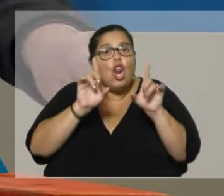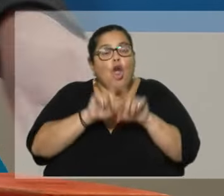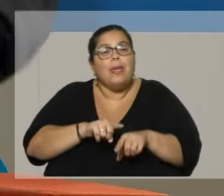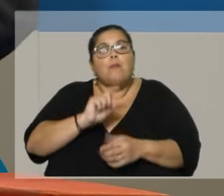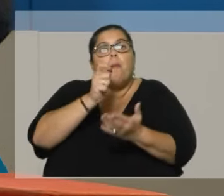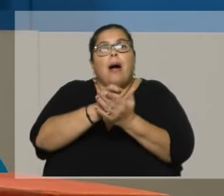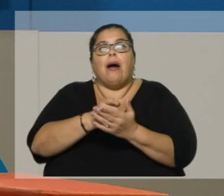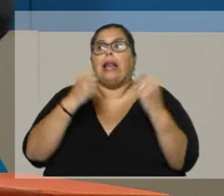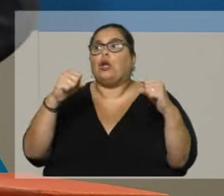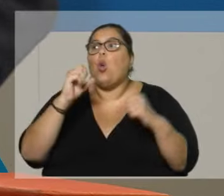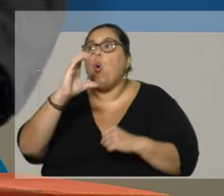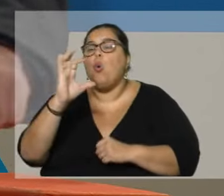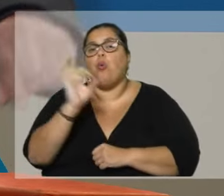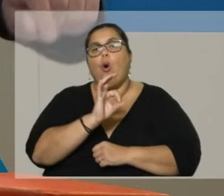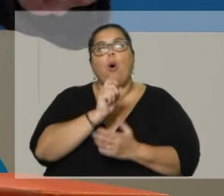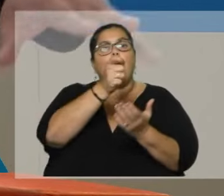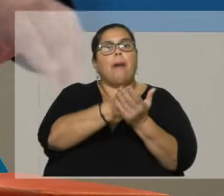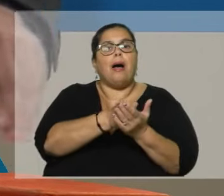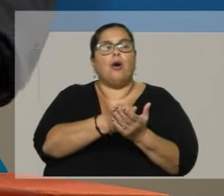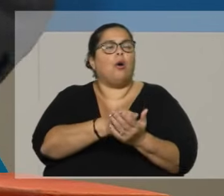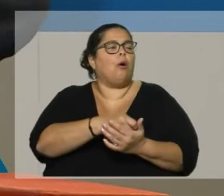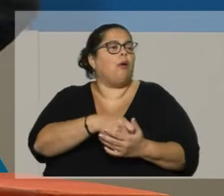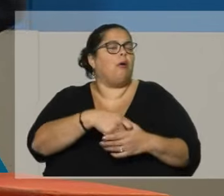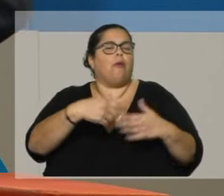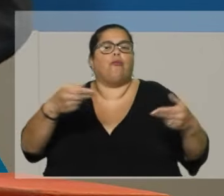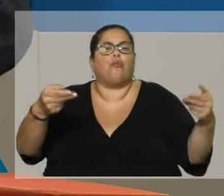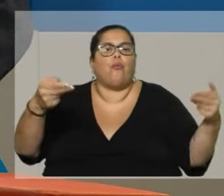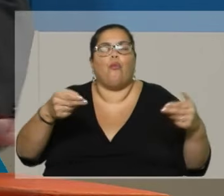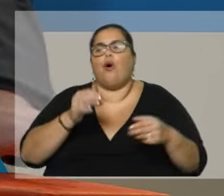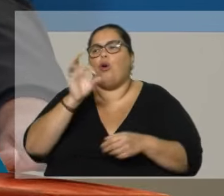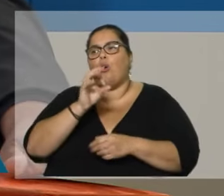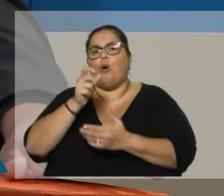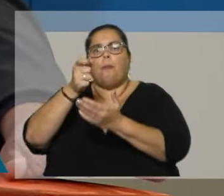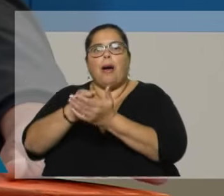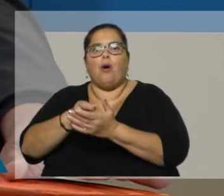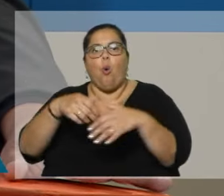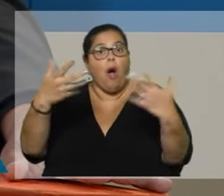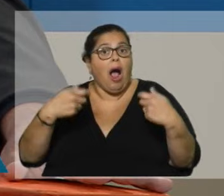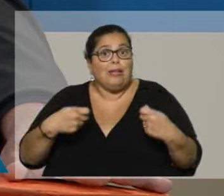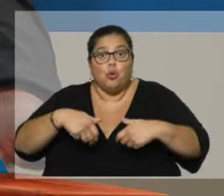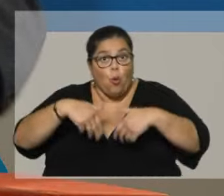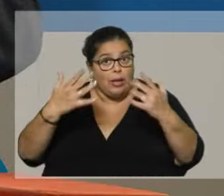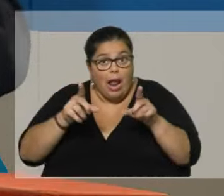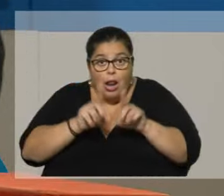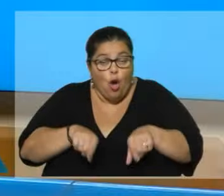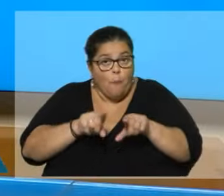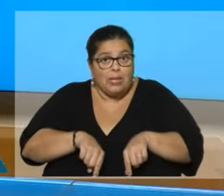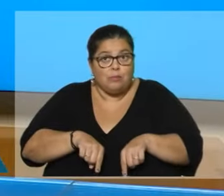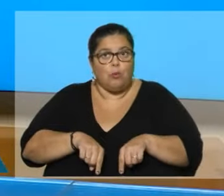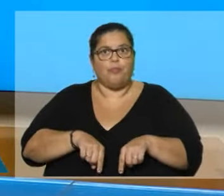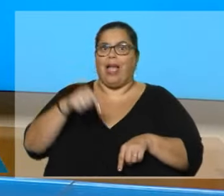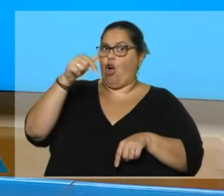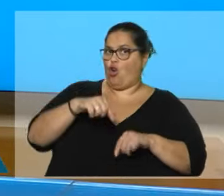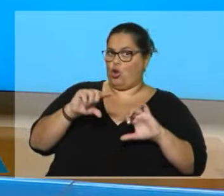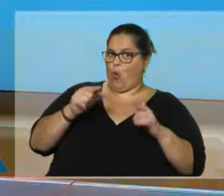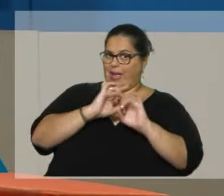del gimnasio, igual que paga la cuota del club de fútbol, igual que paga cualquier gasto que el ciudadano tiene. Sí, hoy no tenemos esa libertad de elegir,